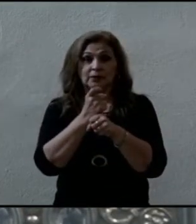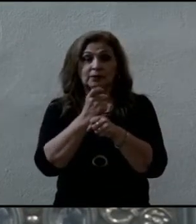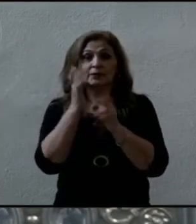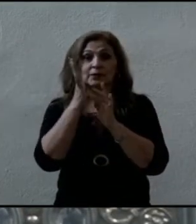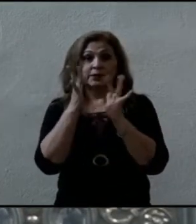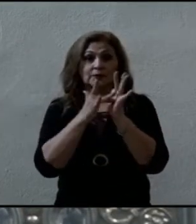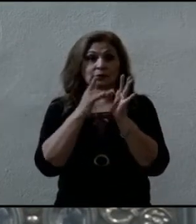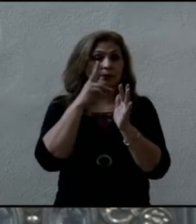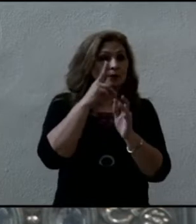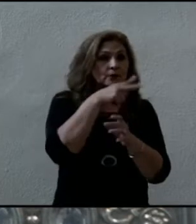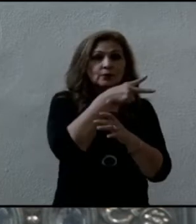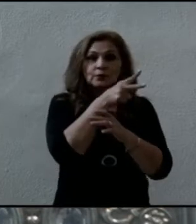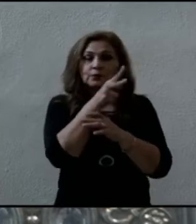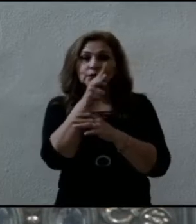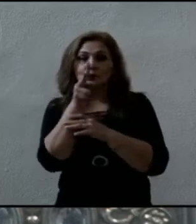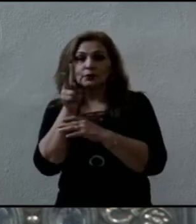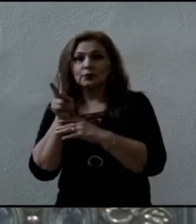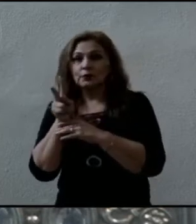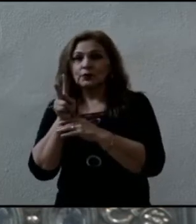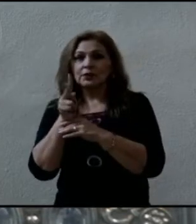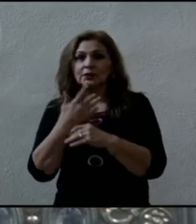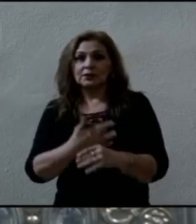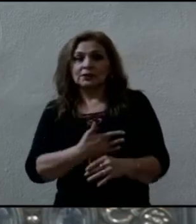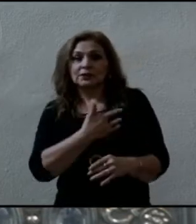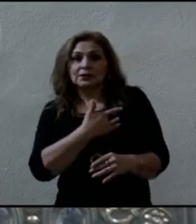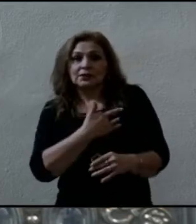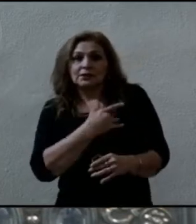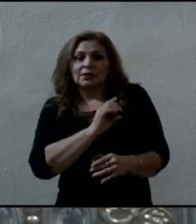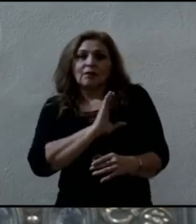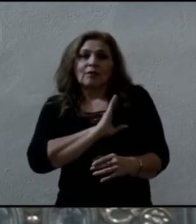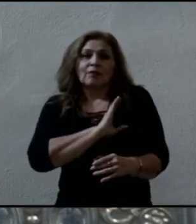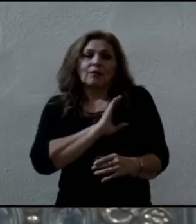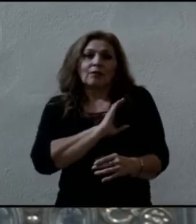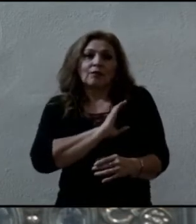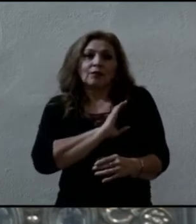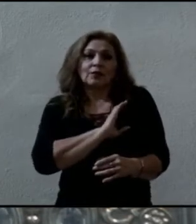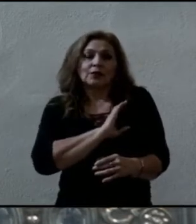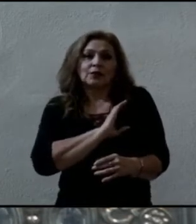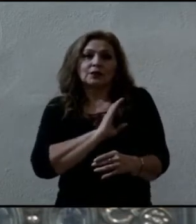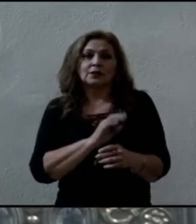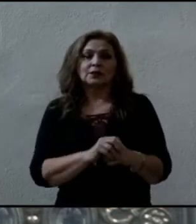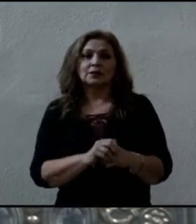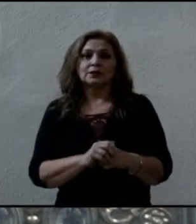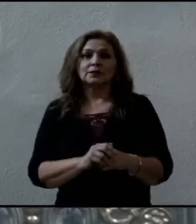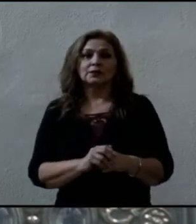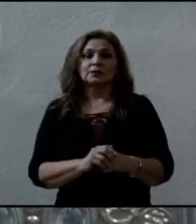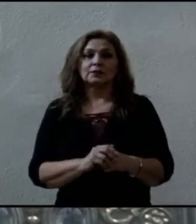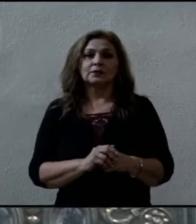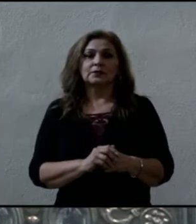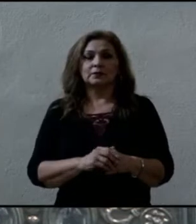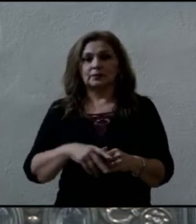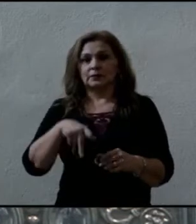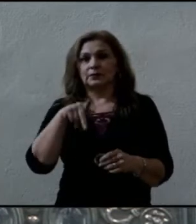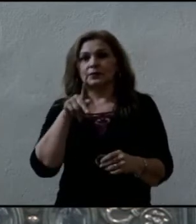y se compadece de ellos. La enseñanza de Jesús